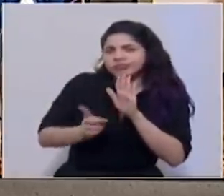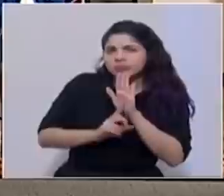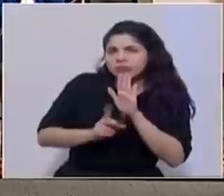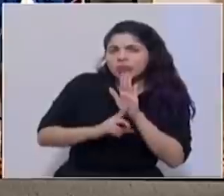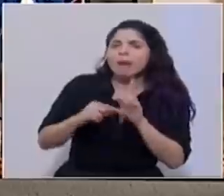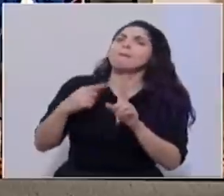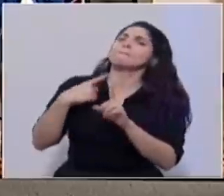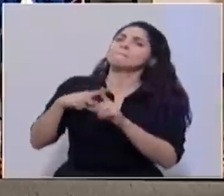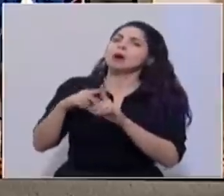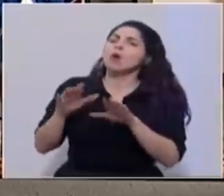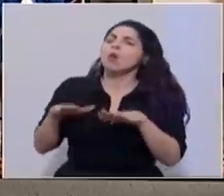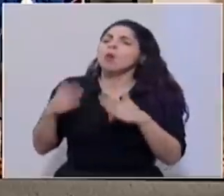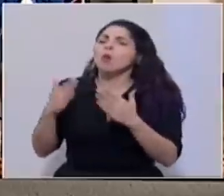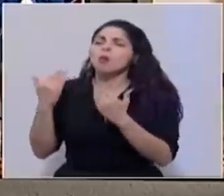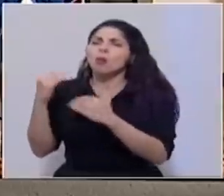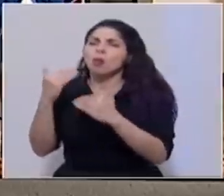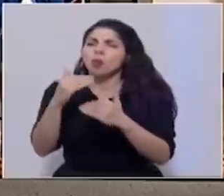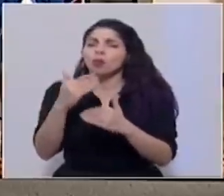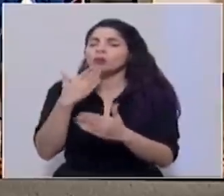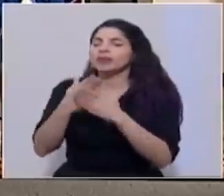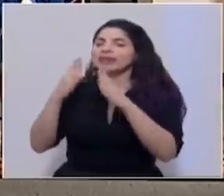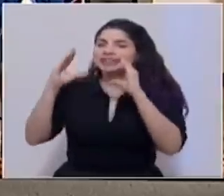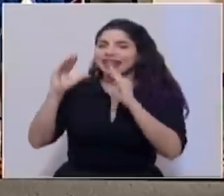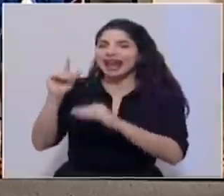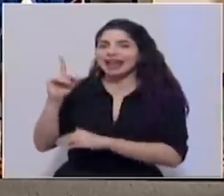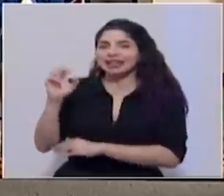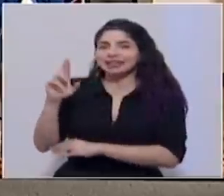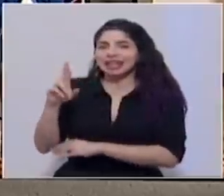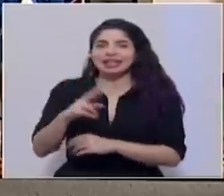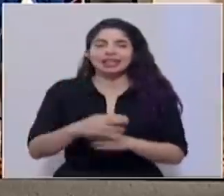como las restricciones. Muy buenas tardes, don Alexander.